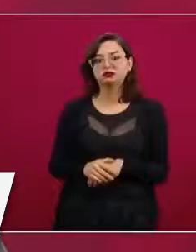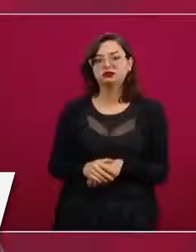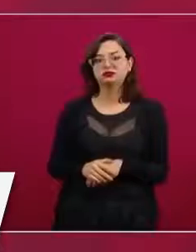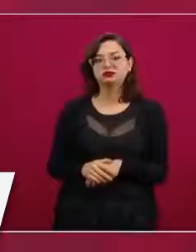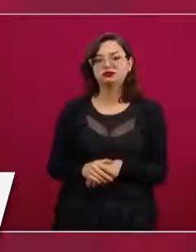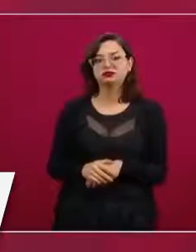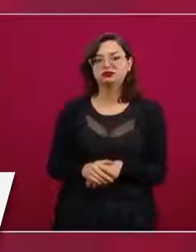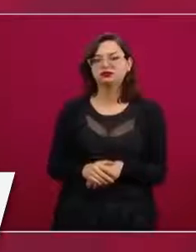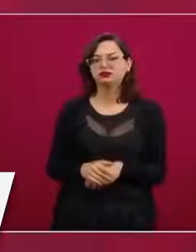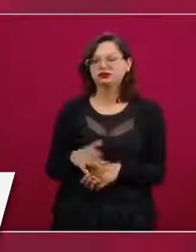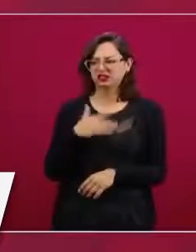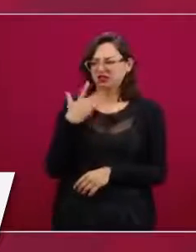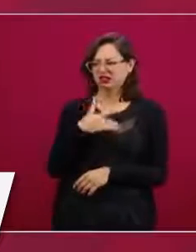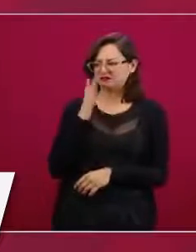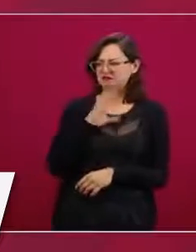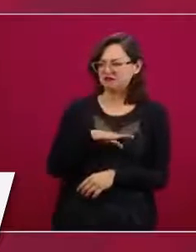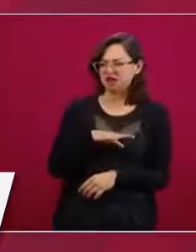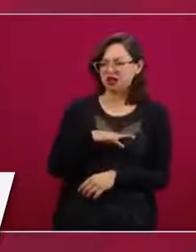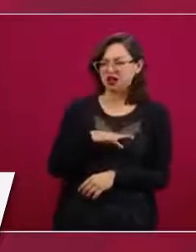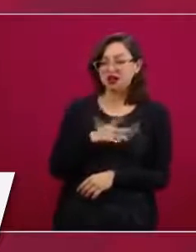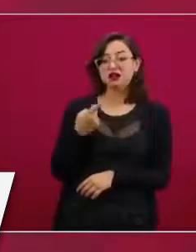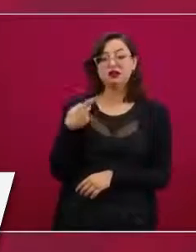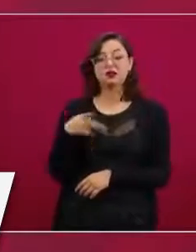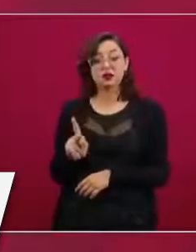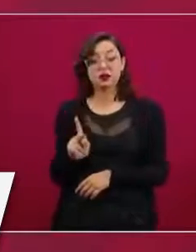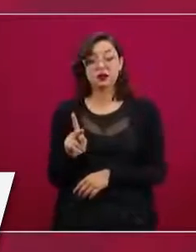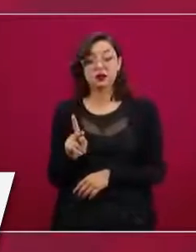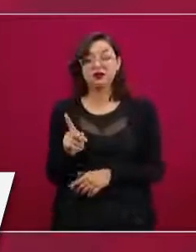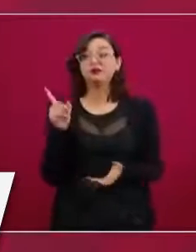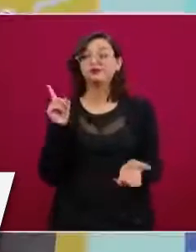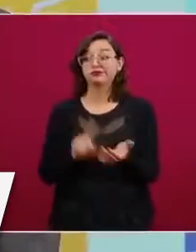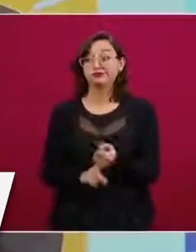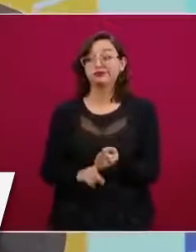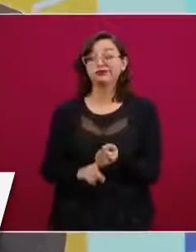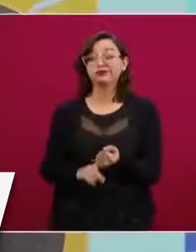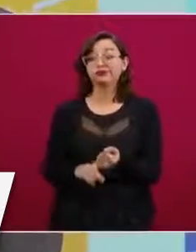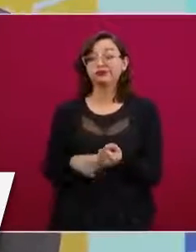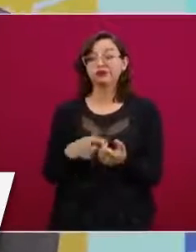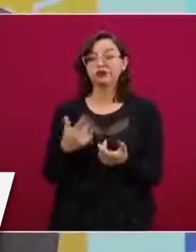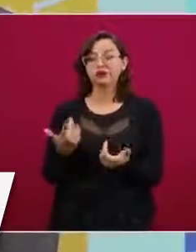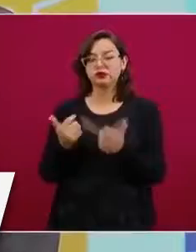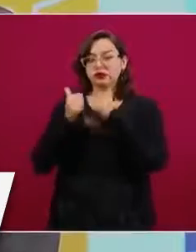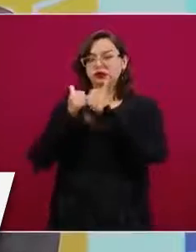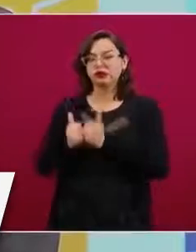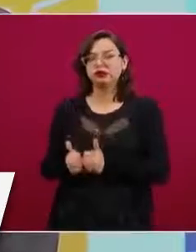Lo puedes ver mal, pero también puedes descubrir lo valiosa que es la libertad.